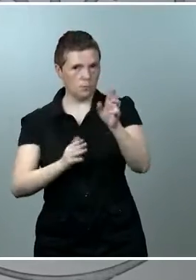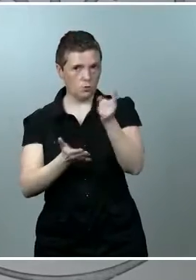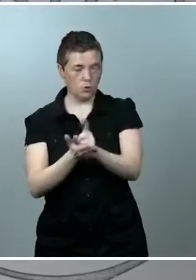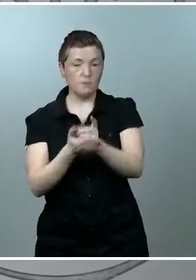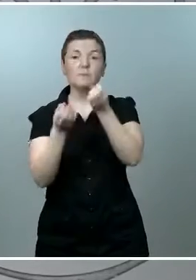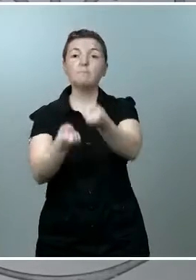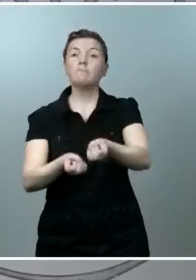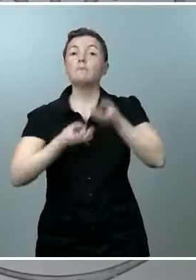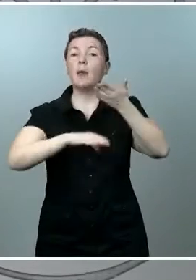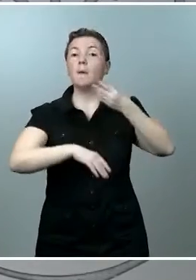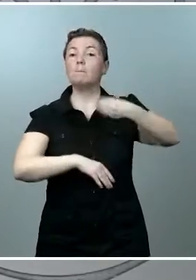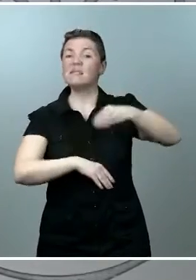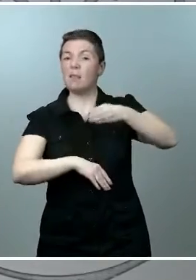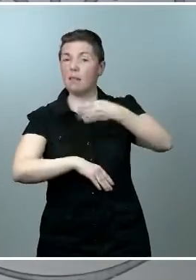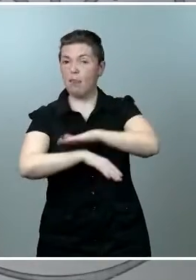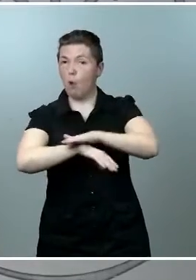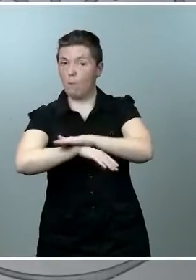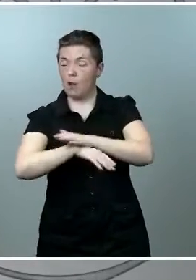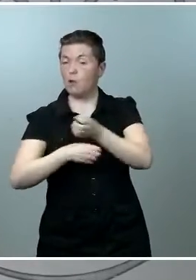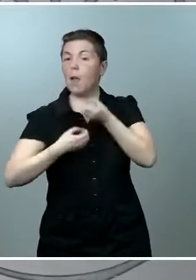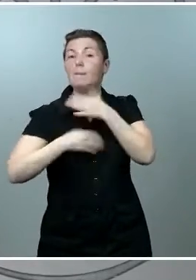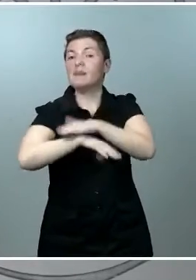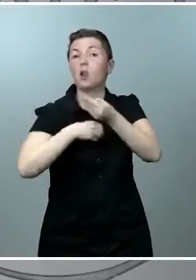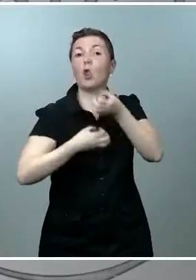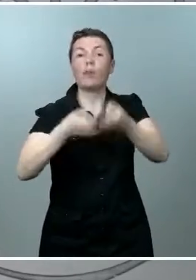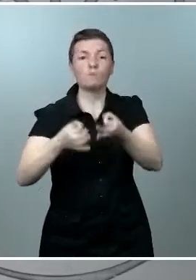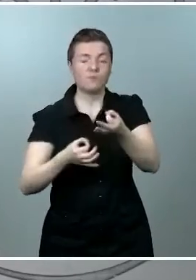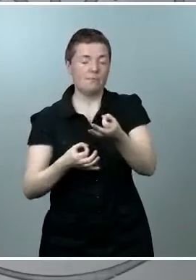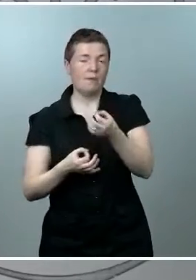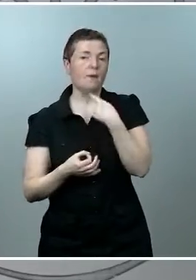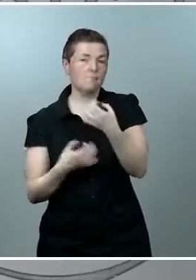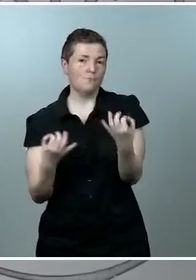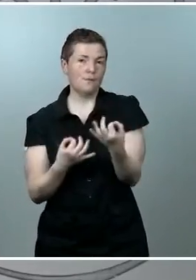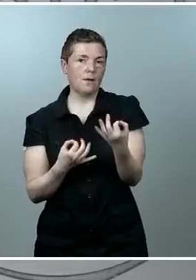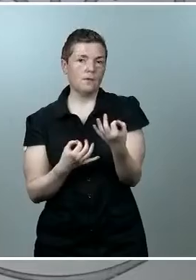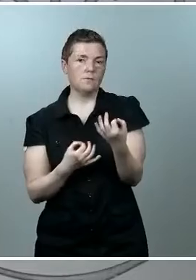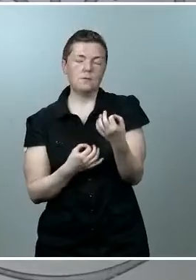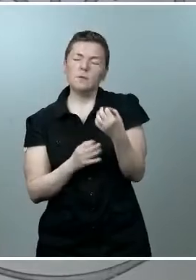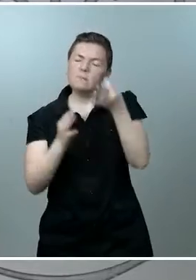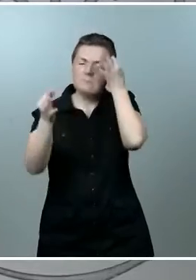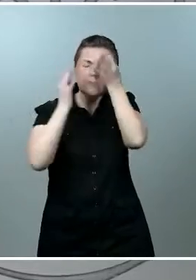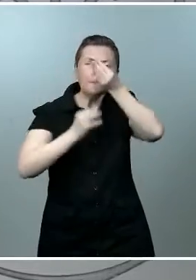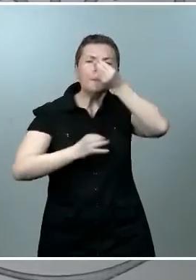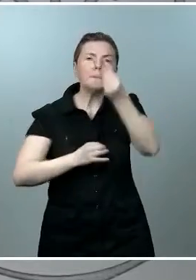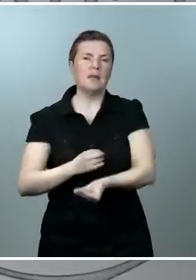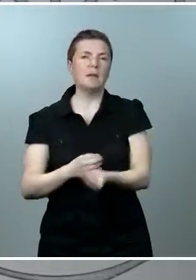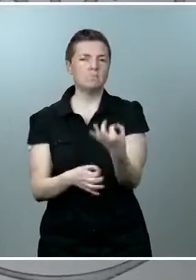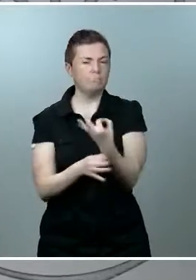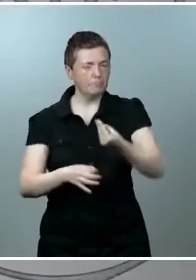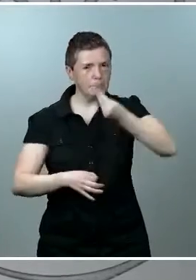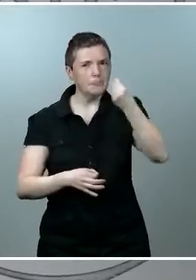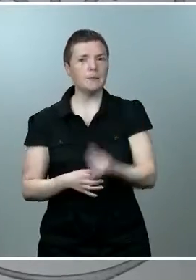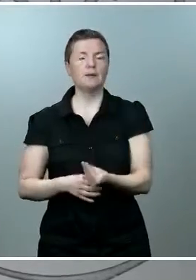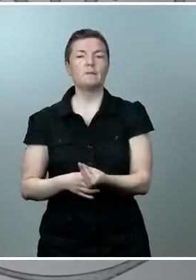del presidente del Gobierno al Ministerio de Justicia, como no puede ser de otra manera, es el máximo rigor, la máxima eficacia y, por tanto, lo